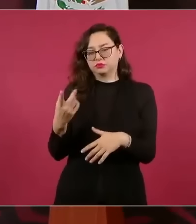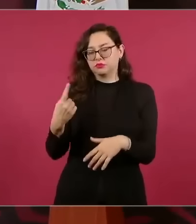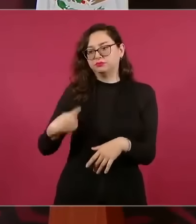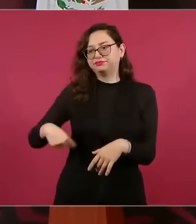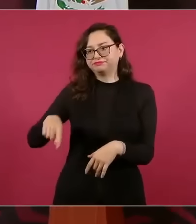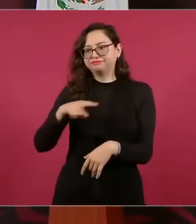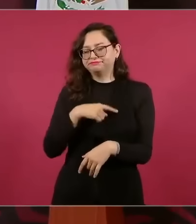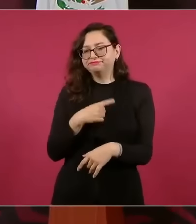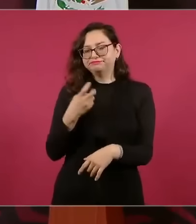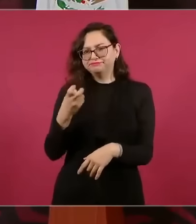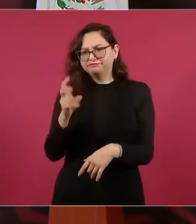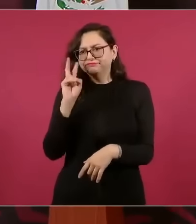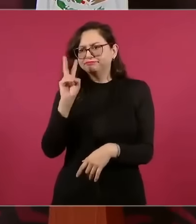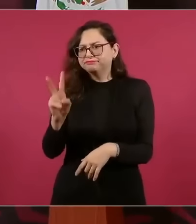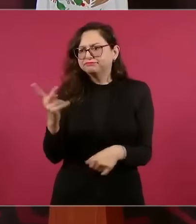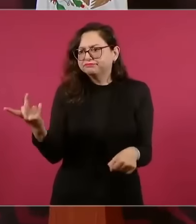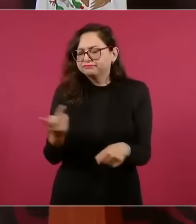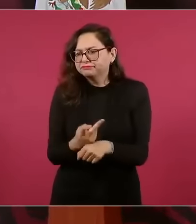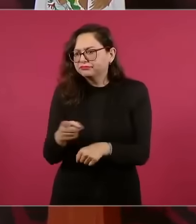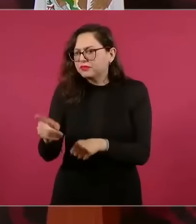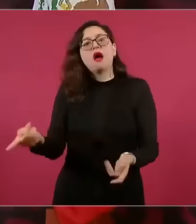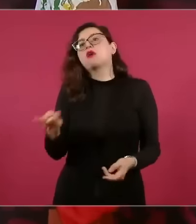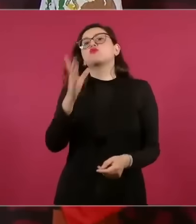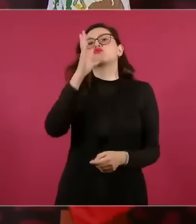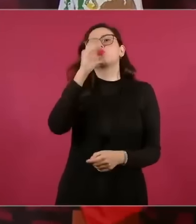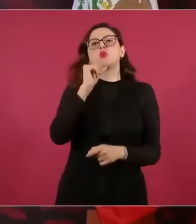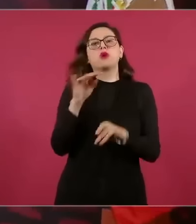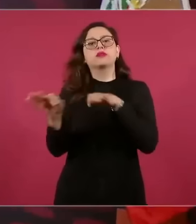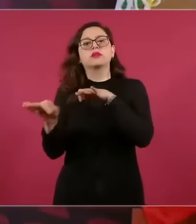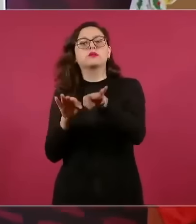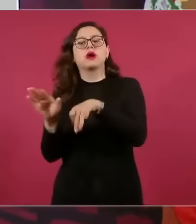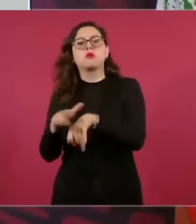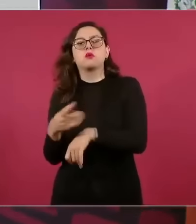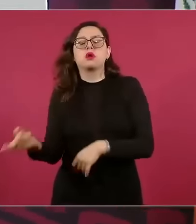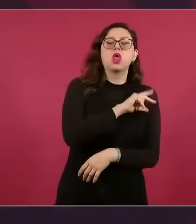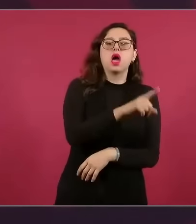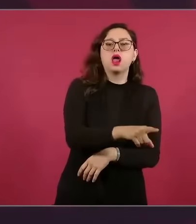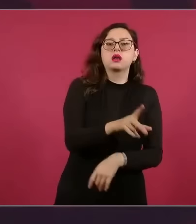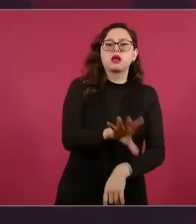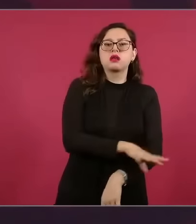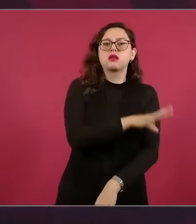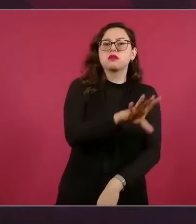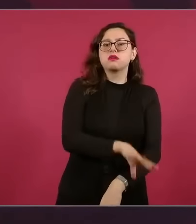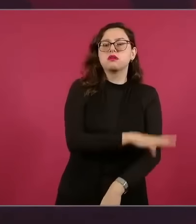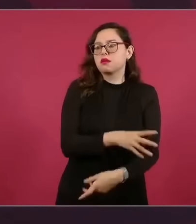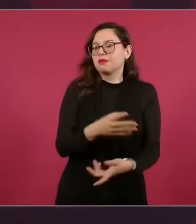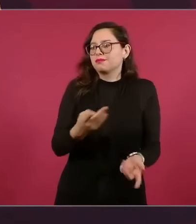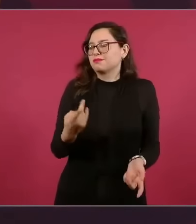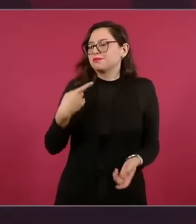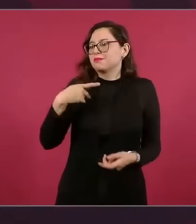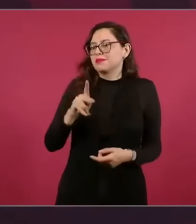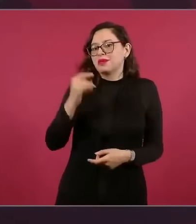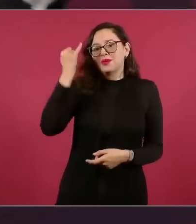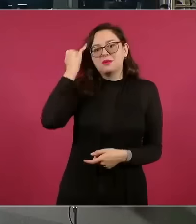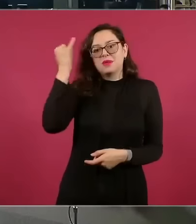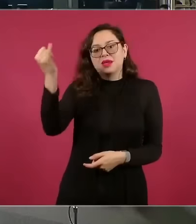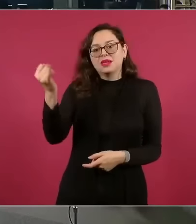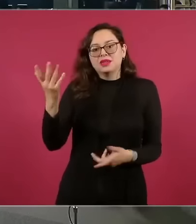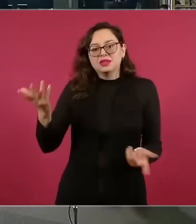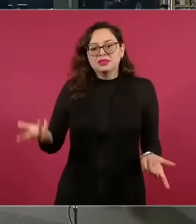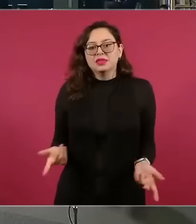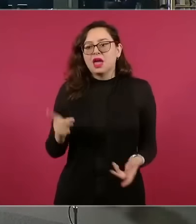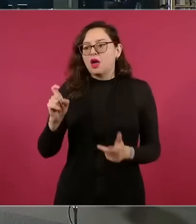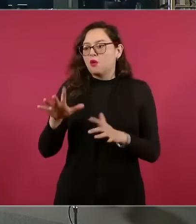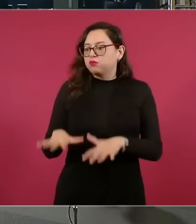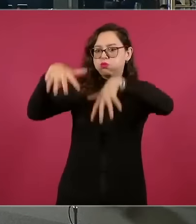públicas, les daban preferencia a las privadas y por eso tenían llenos los